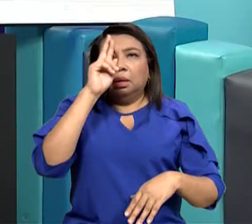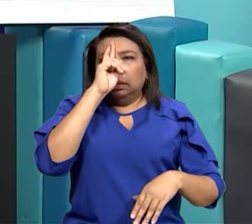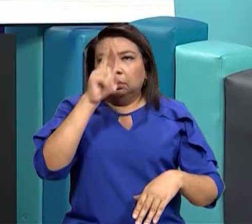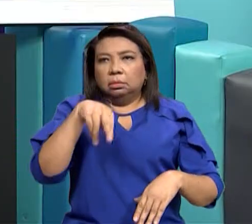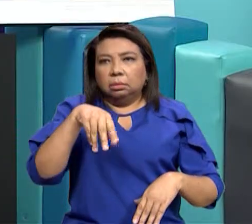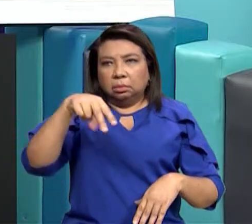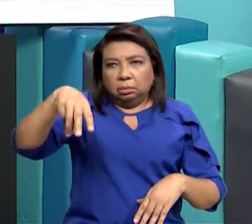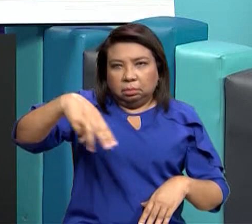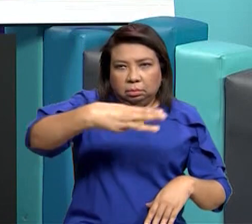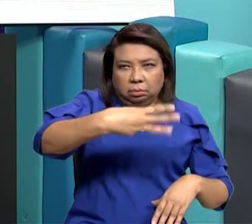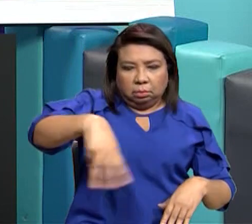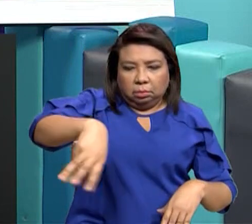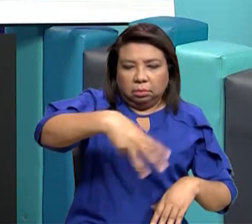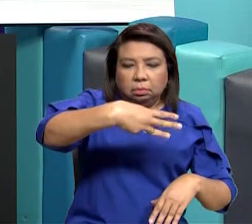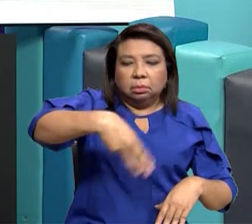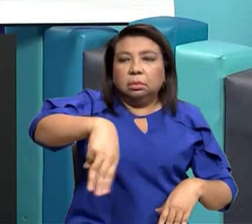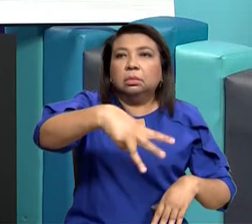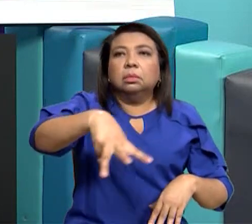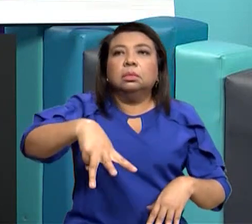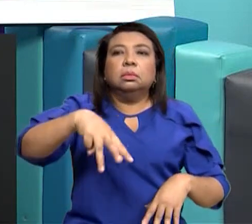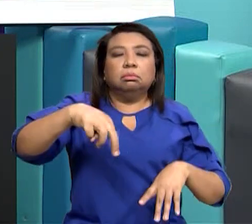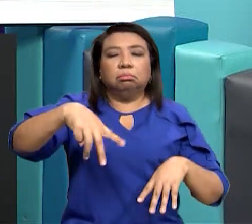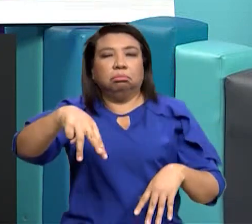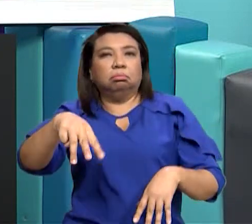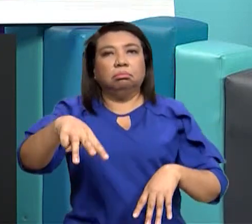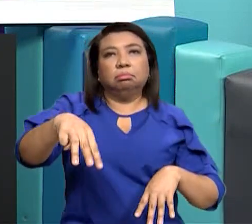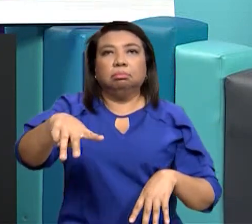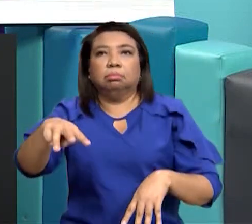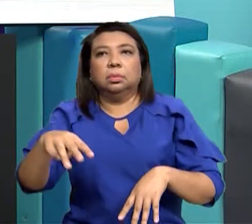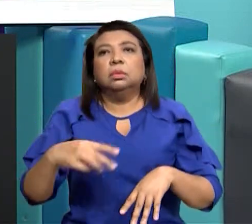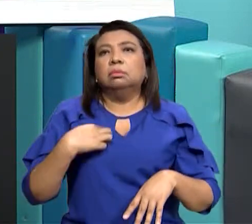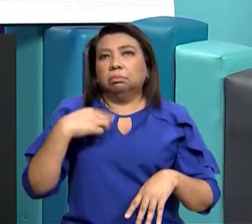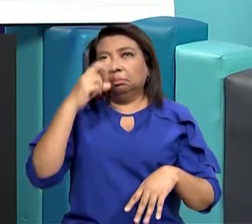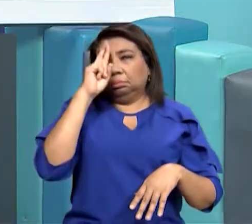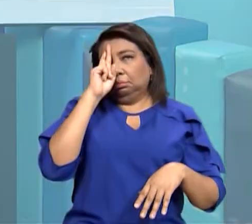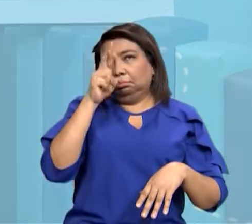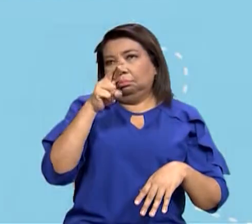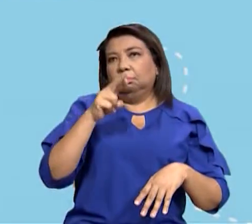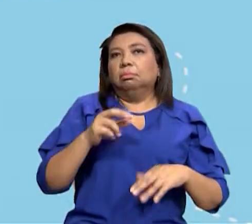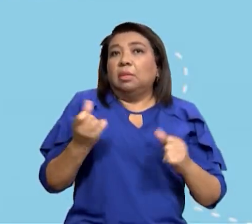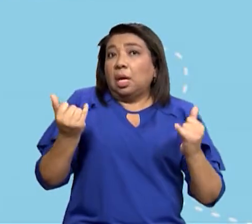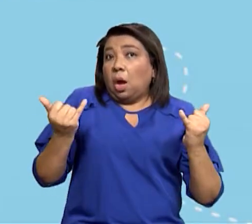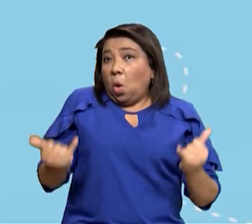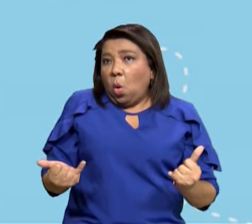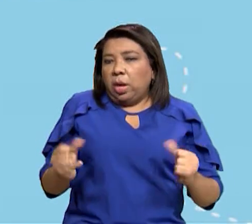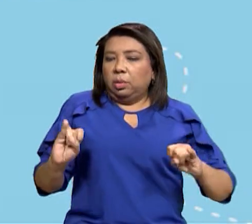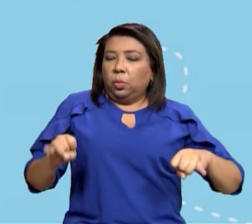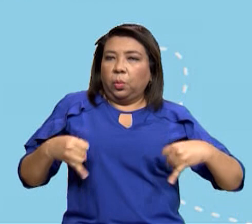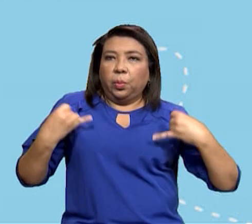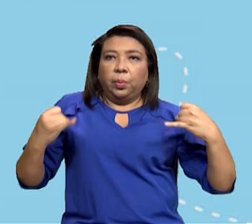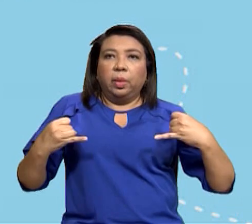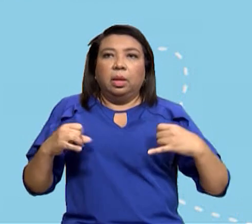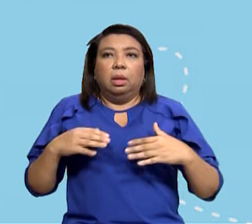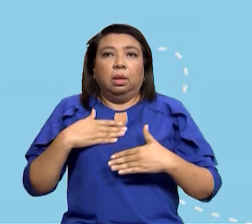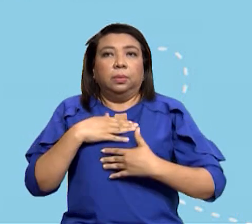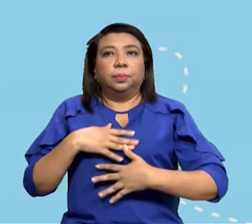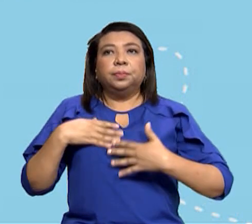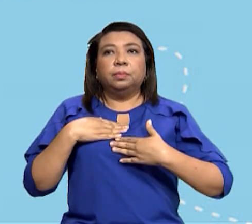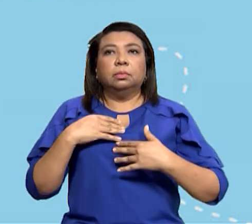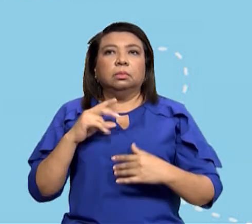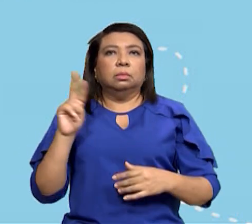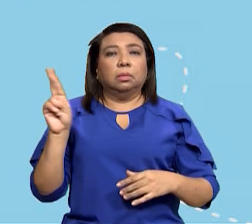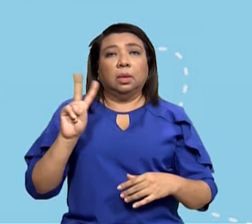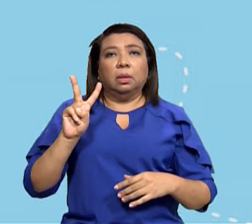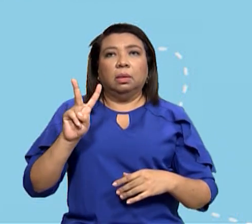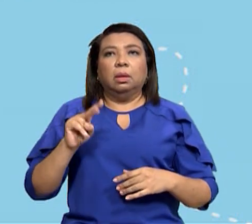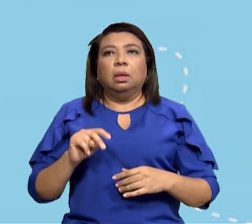leyes con las leyes verdad aquí vamos a ver un juego y diviértete lee el diálogo y colorea la